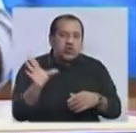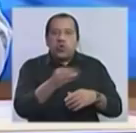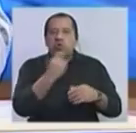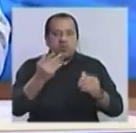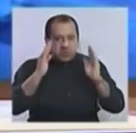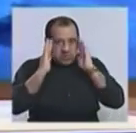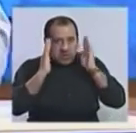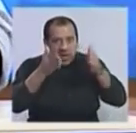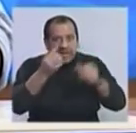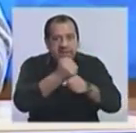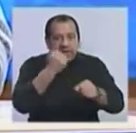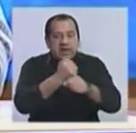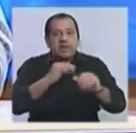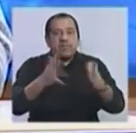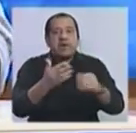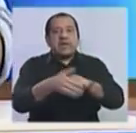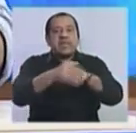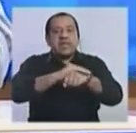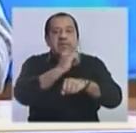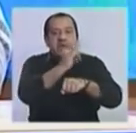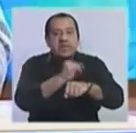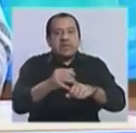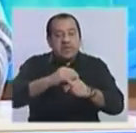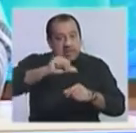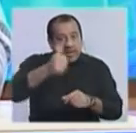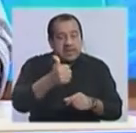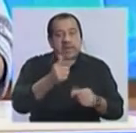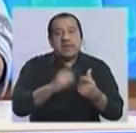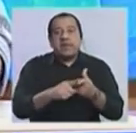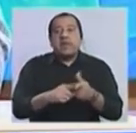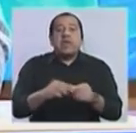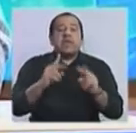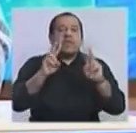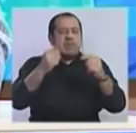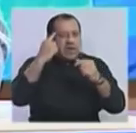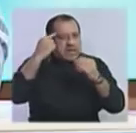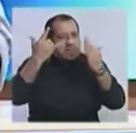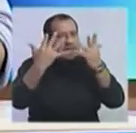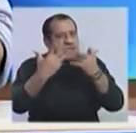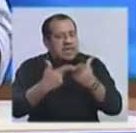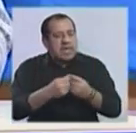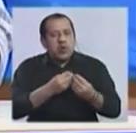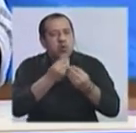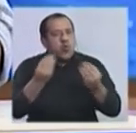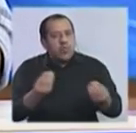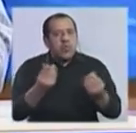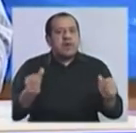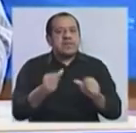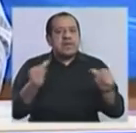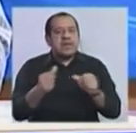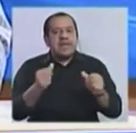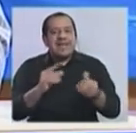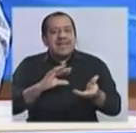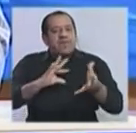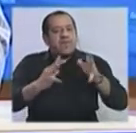a trabajar para el triunfo del Frente. En materia de estrategia, digamos, o de cómo presentar la